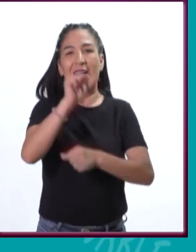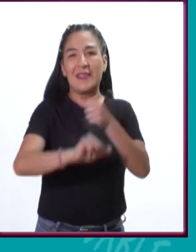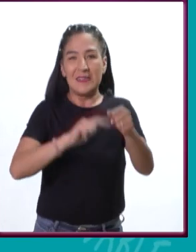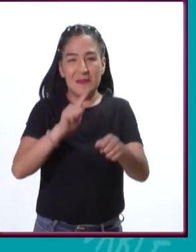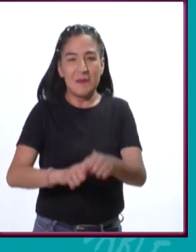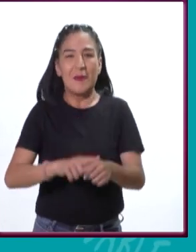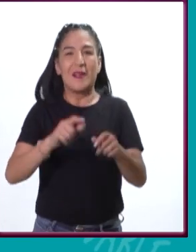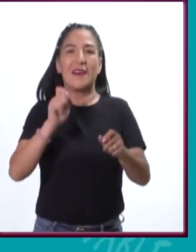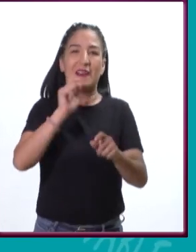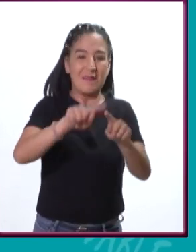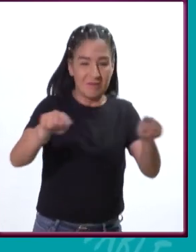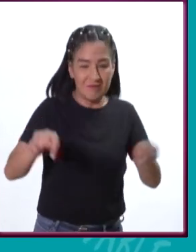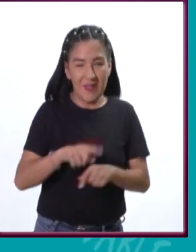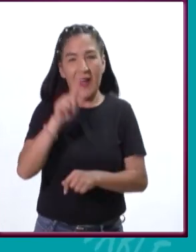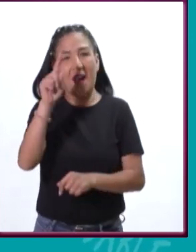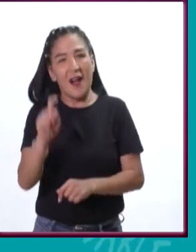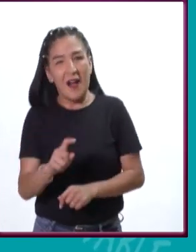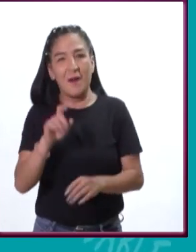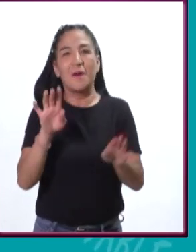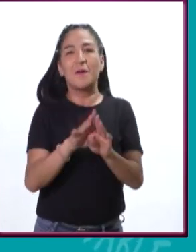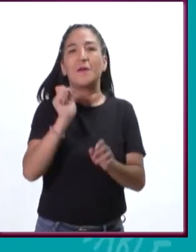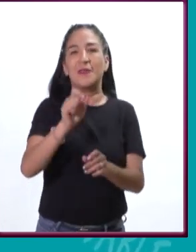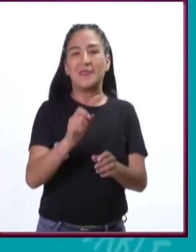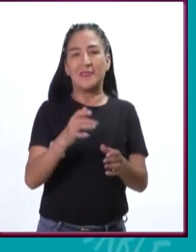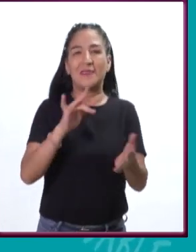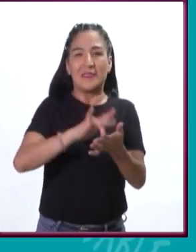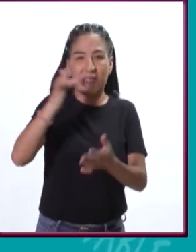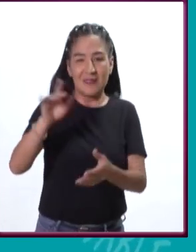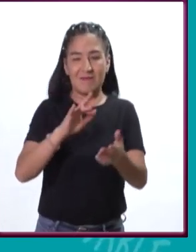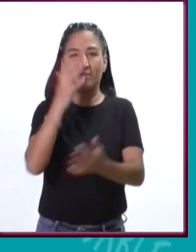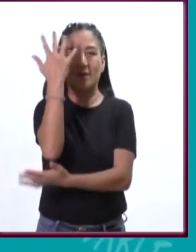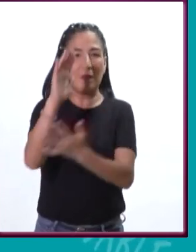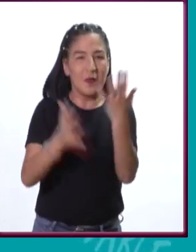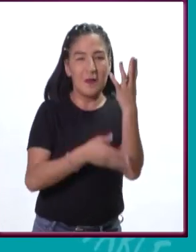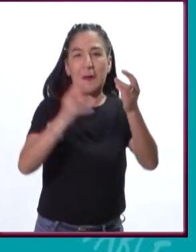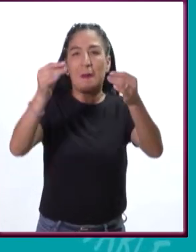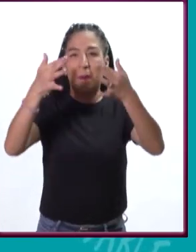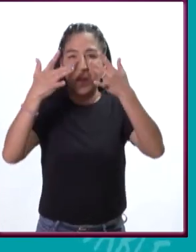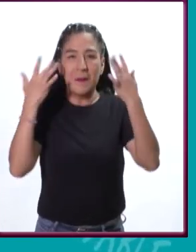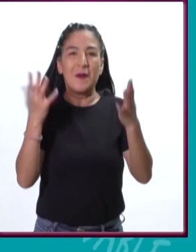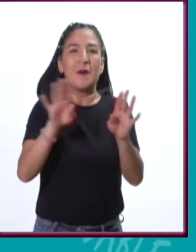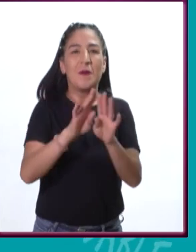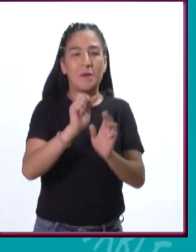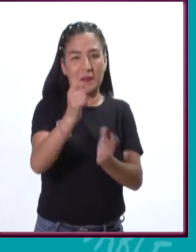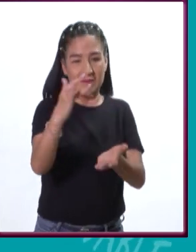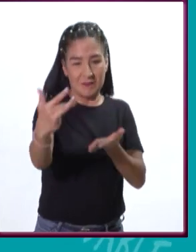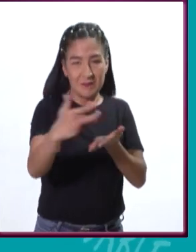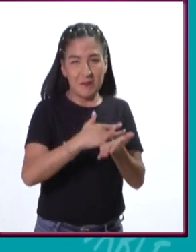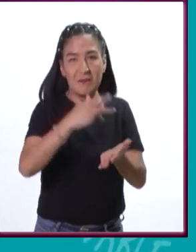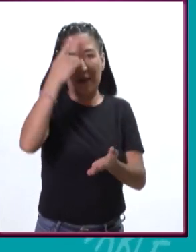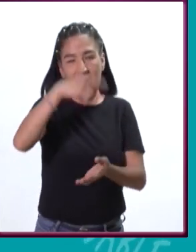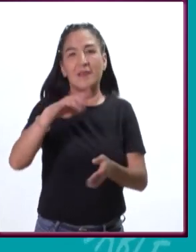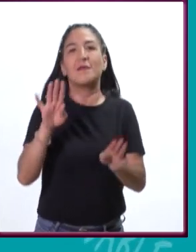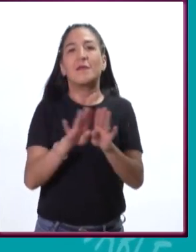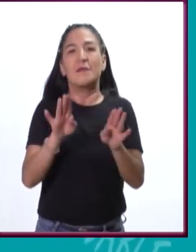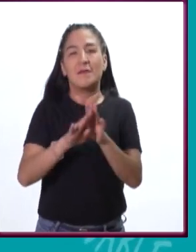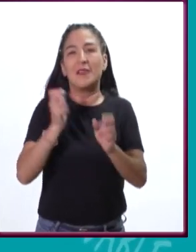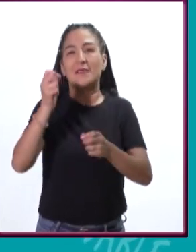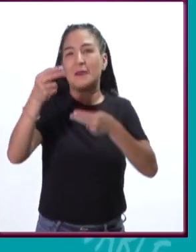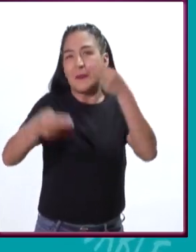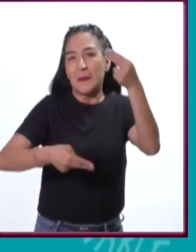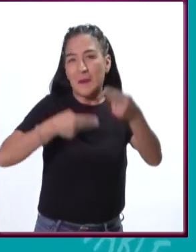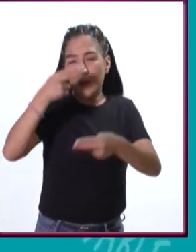Y debe ser una población mexicana consciente de la riqueza que tenemos, de esa diversidad de la que